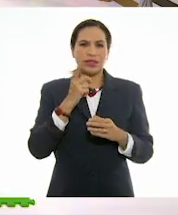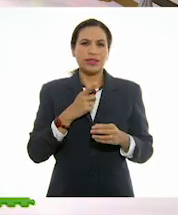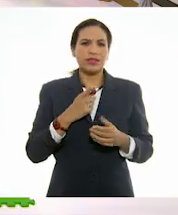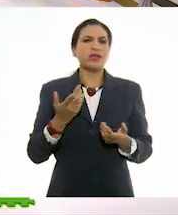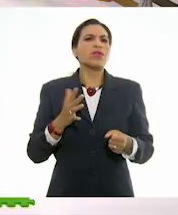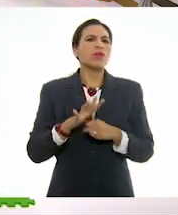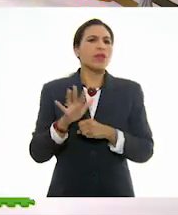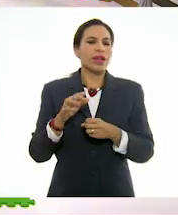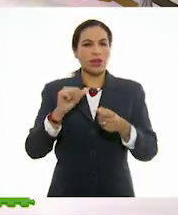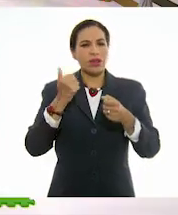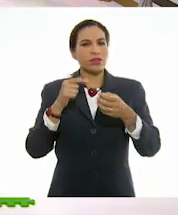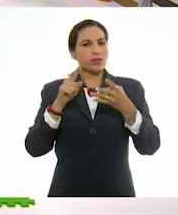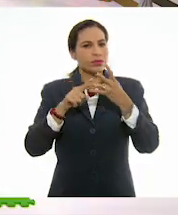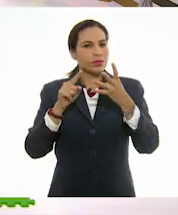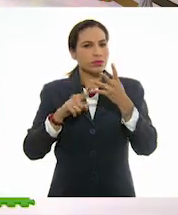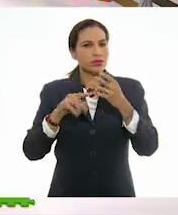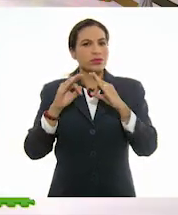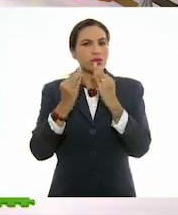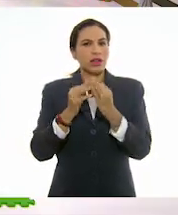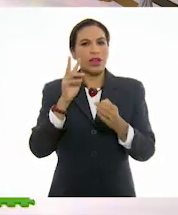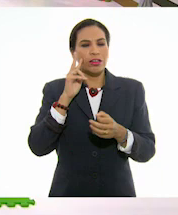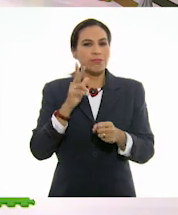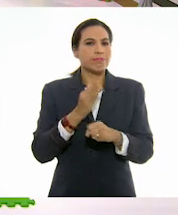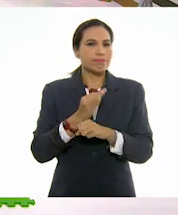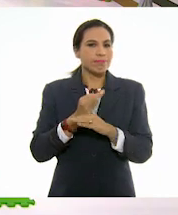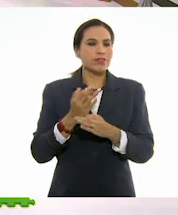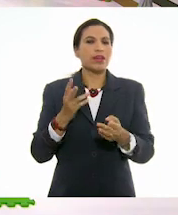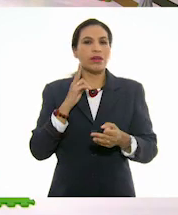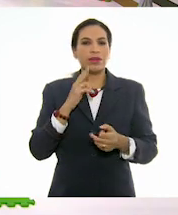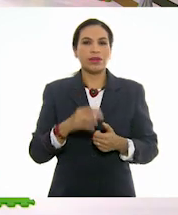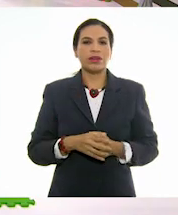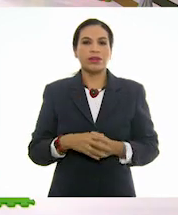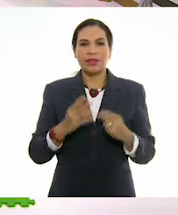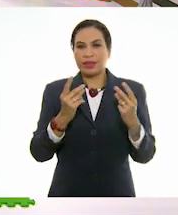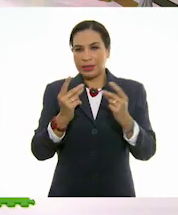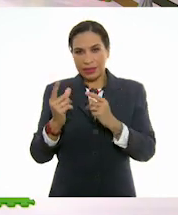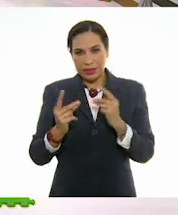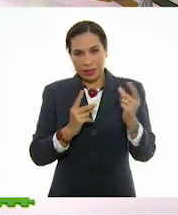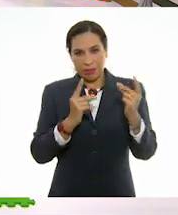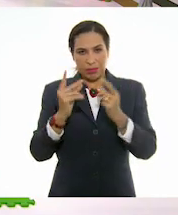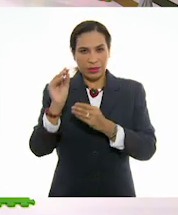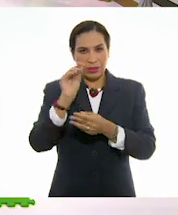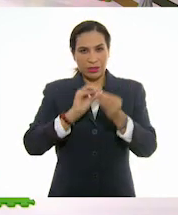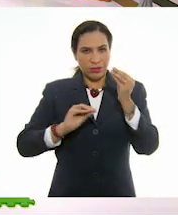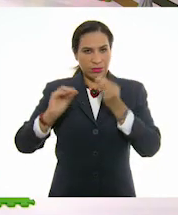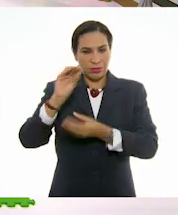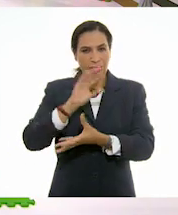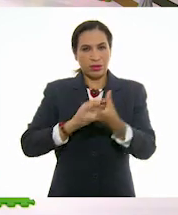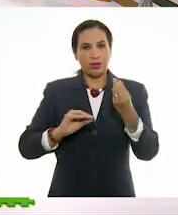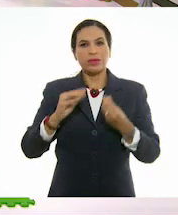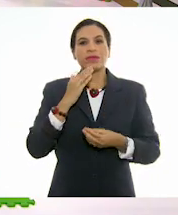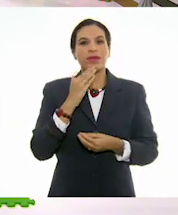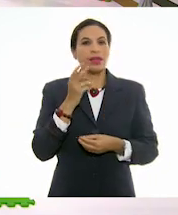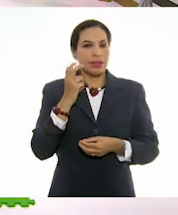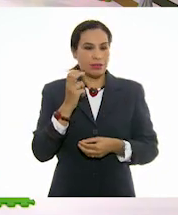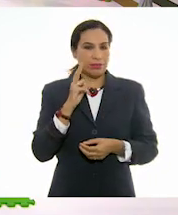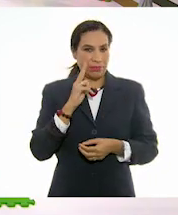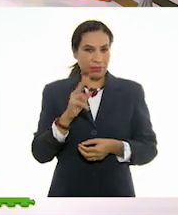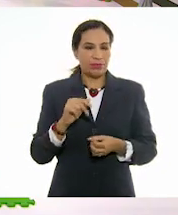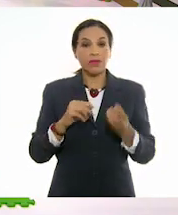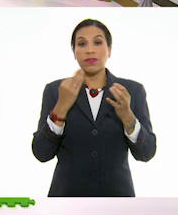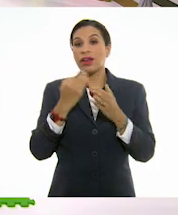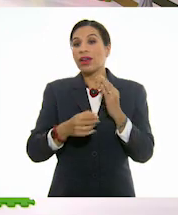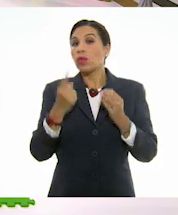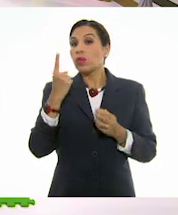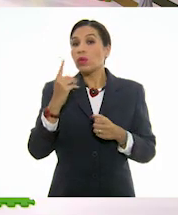qué otras formas encontraron? A ver. Dinamismo. Ah, dinamismo. Efectivamente. Nos falta